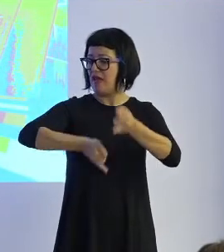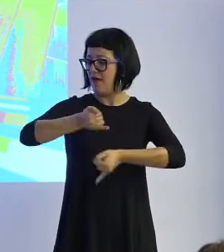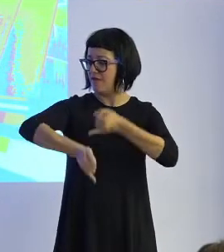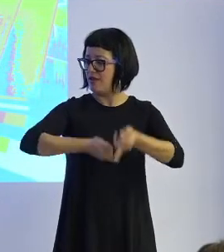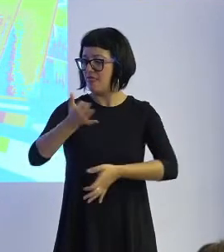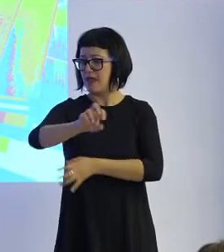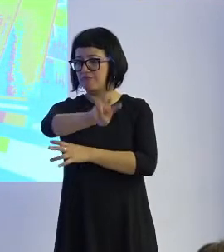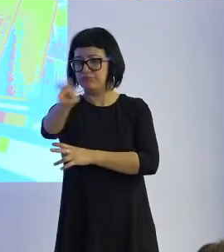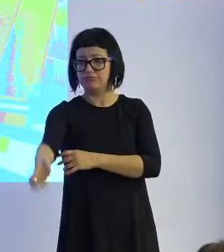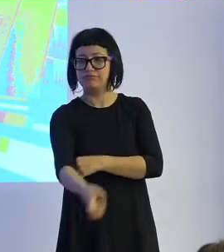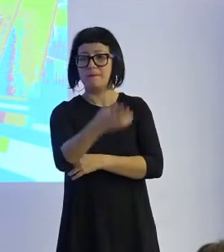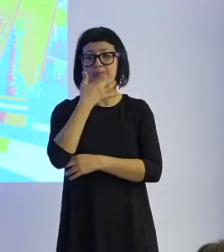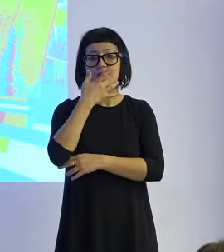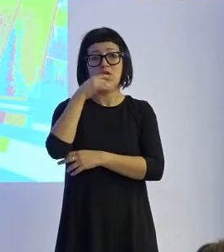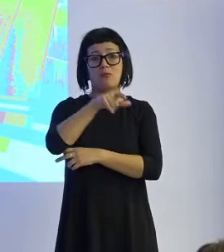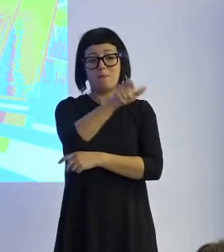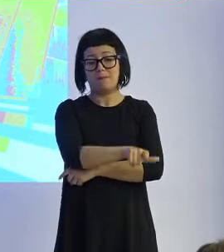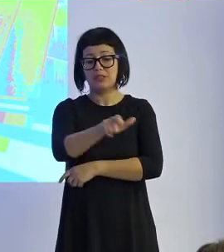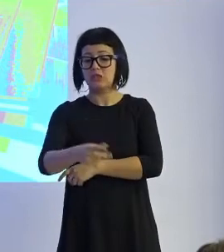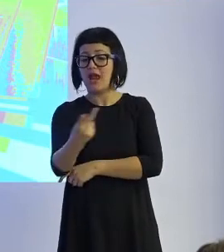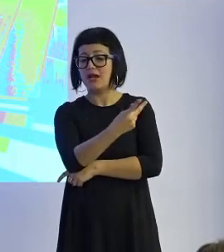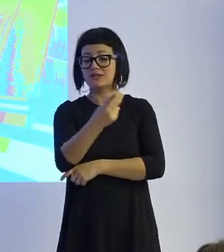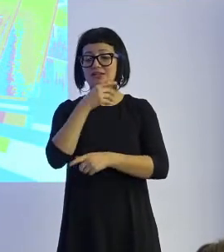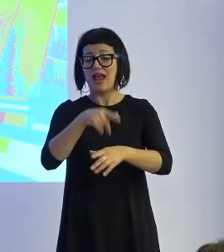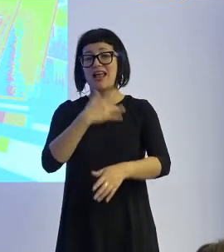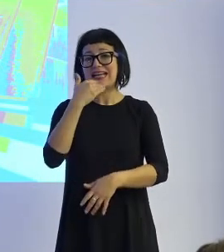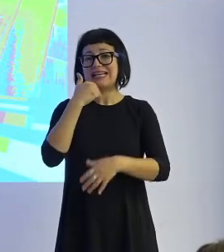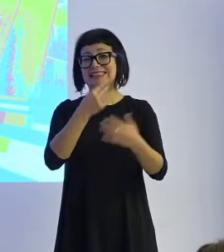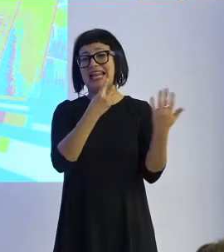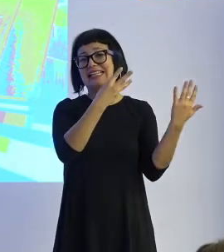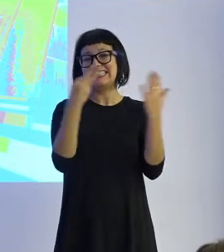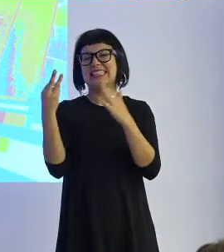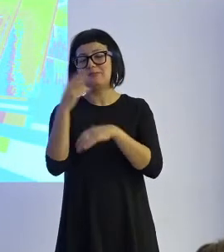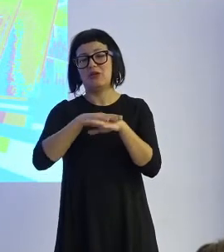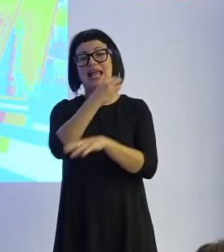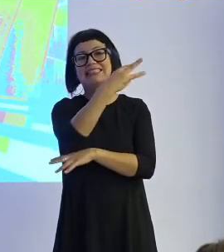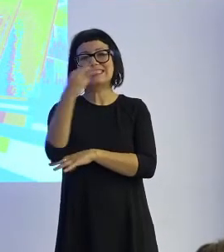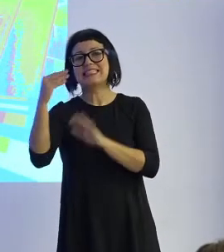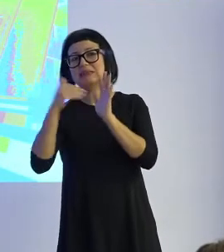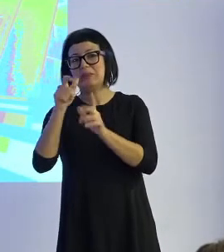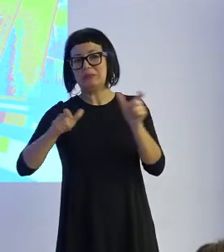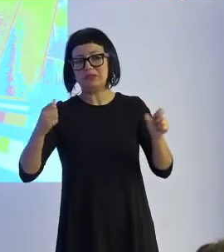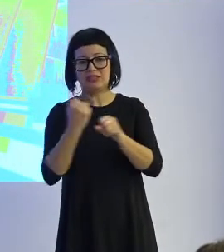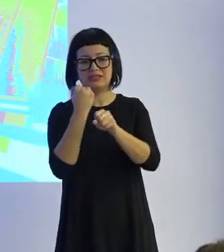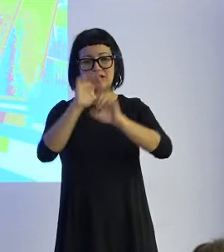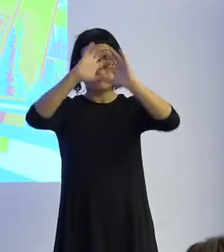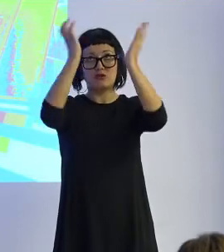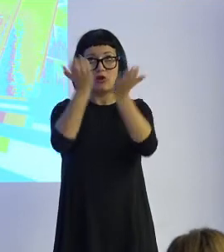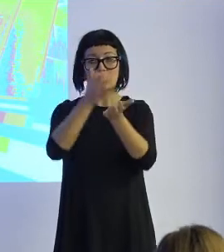etcétera de esos dos personas hemos pasado ahora a ser casi 300.000 personas que trabajamos en todo el mundo